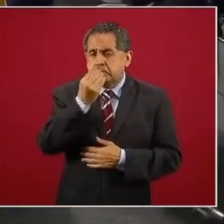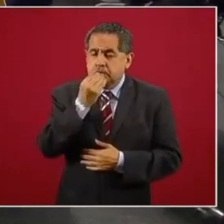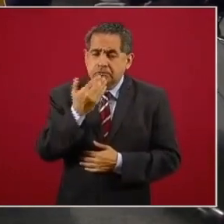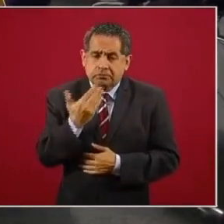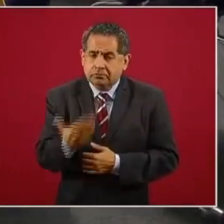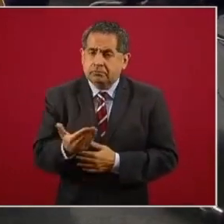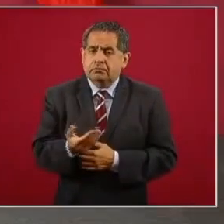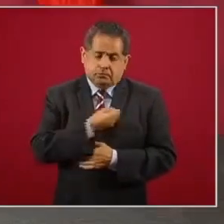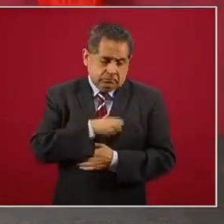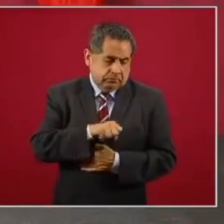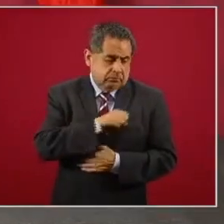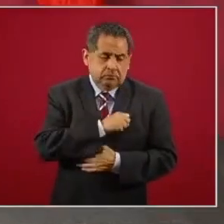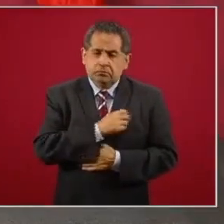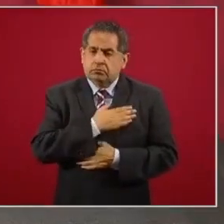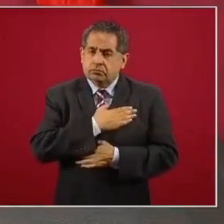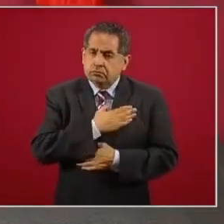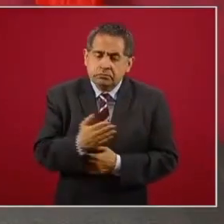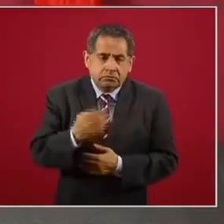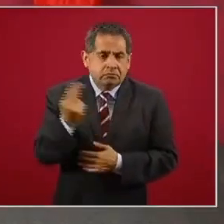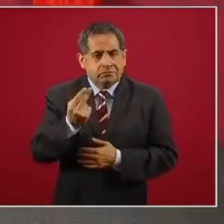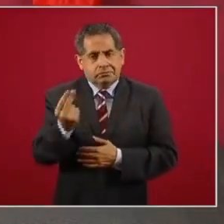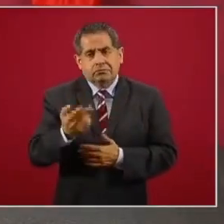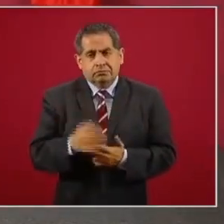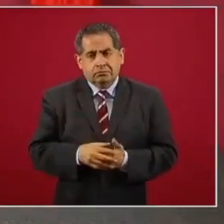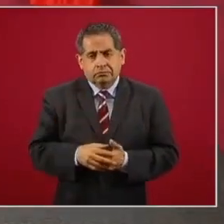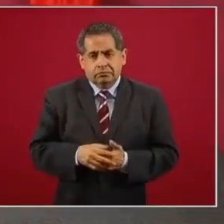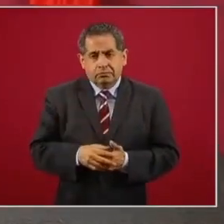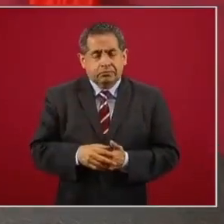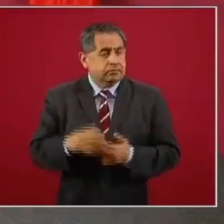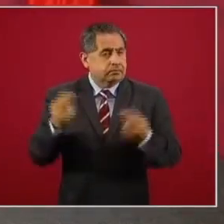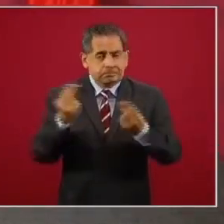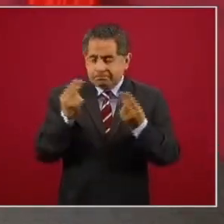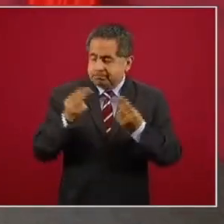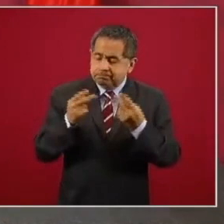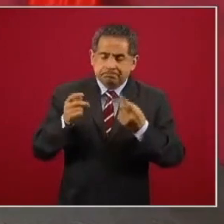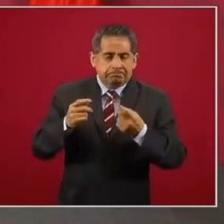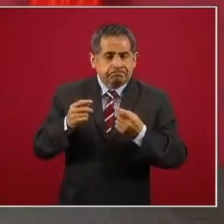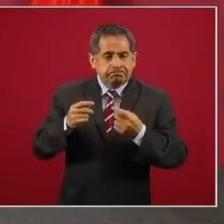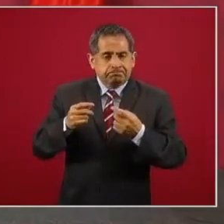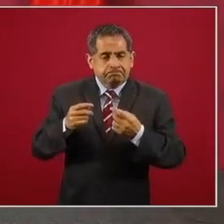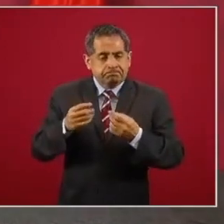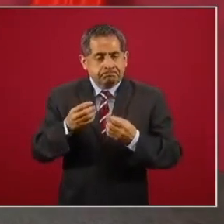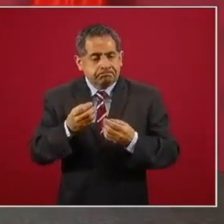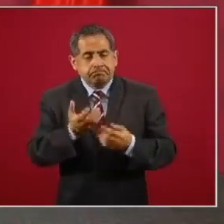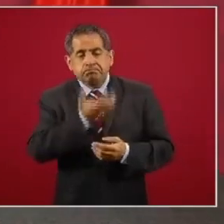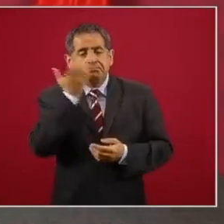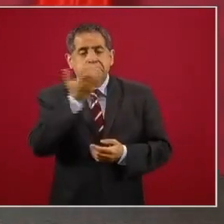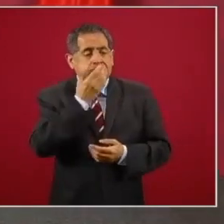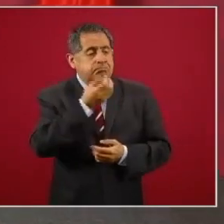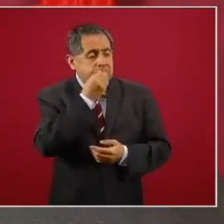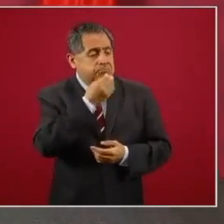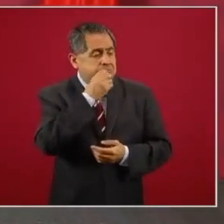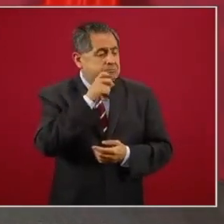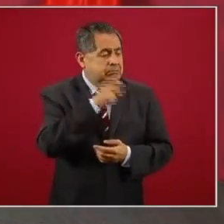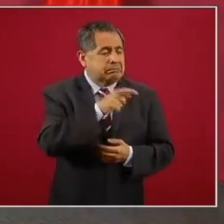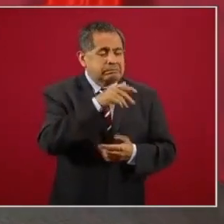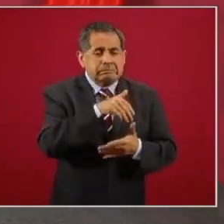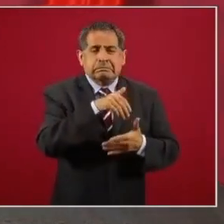O sea, tenemos que cambiar hábitos alimenticios.